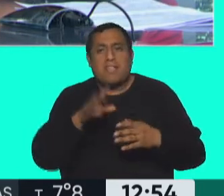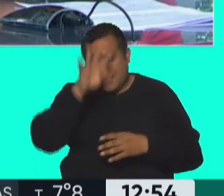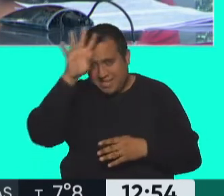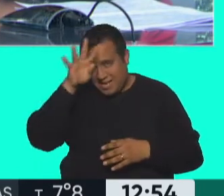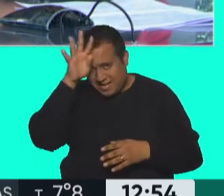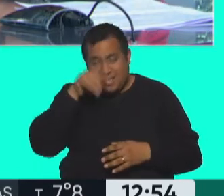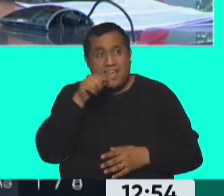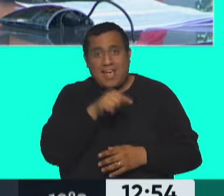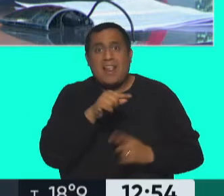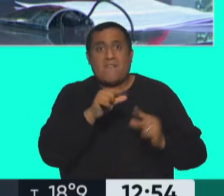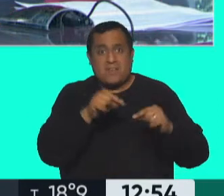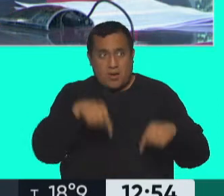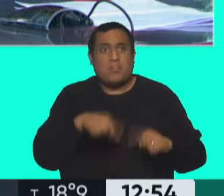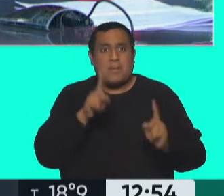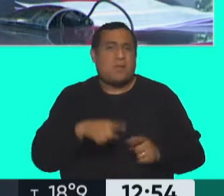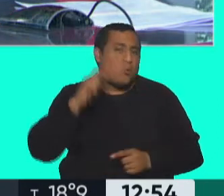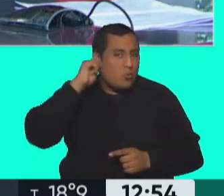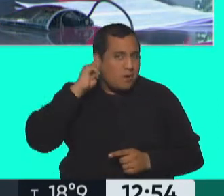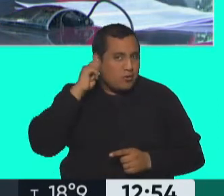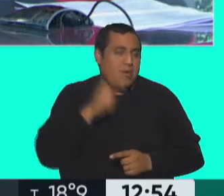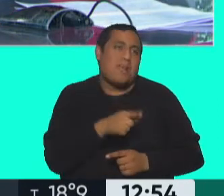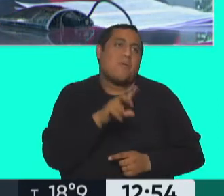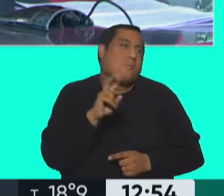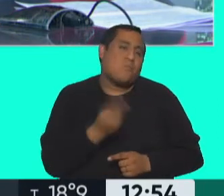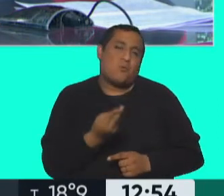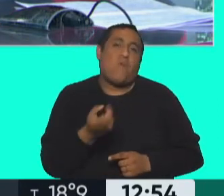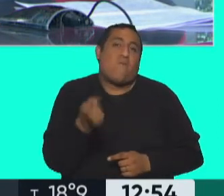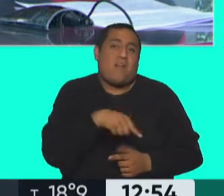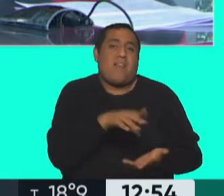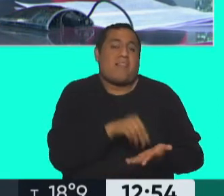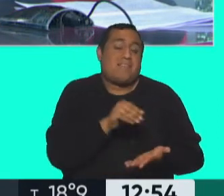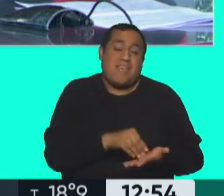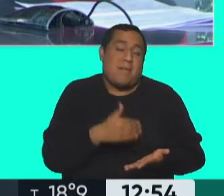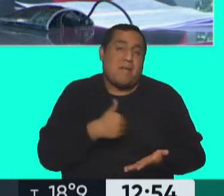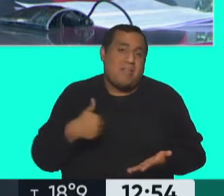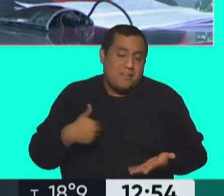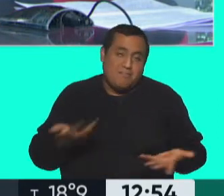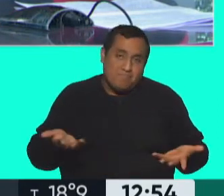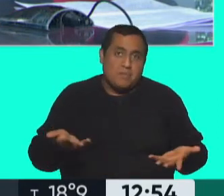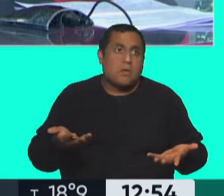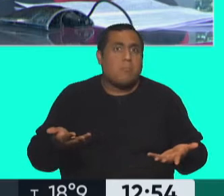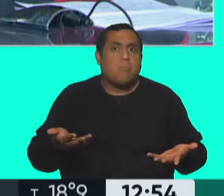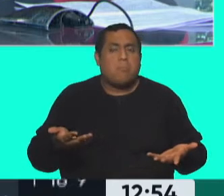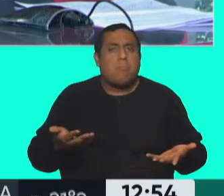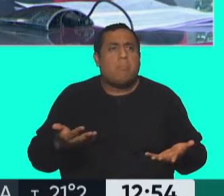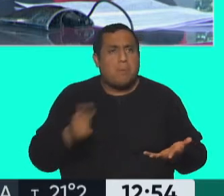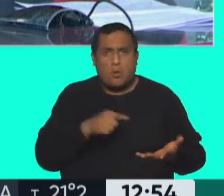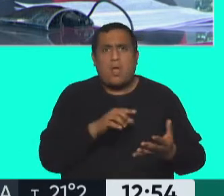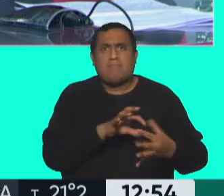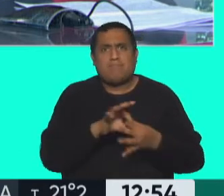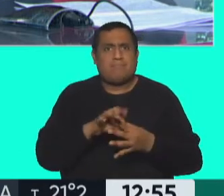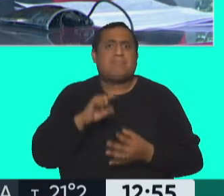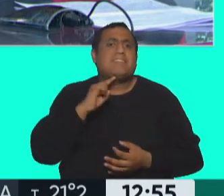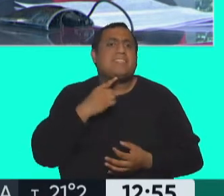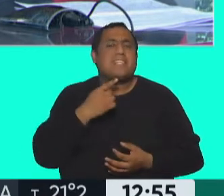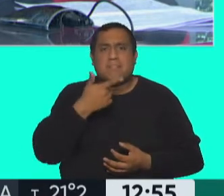años un día como hoy. Partió o volvió a la madre tierra hace unos años. Así que también está ligado, este 13 de septiembre,